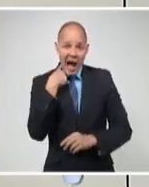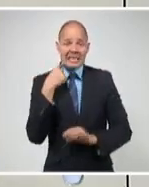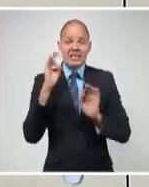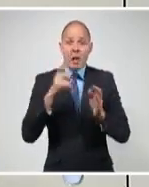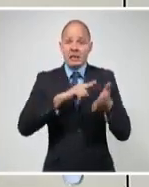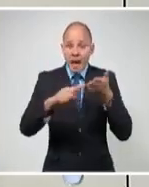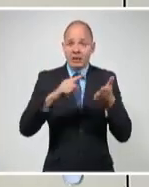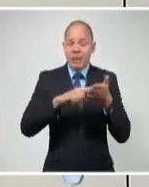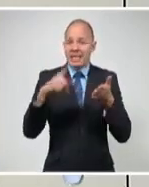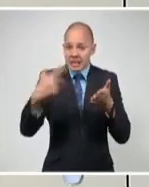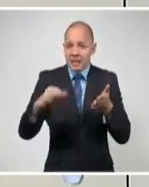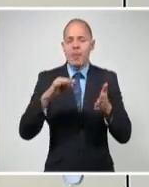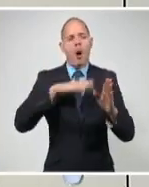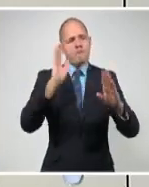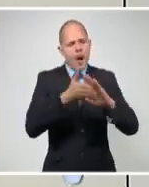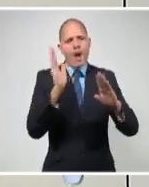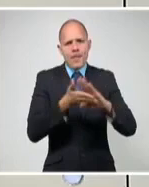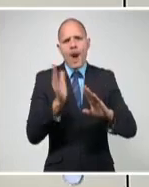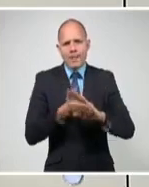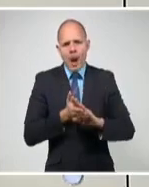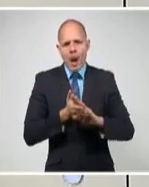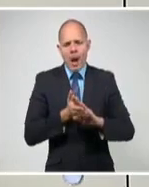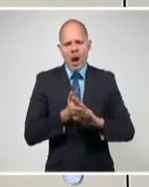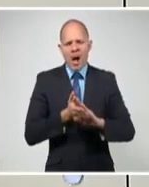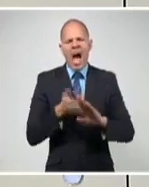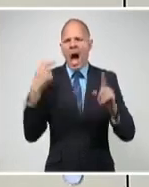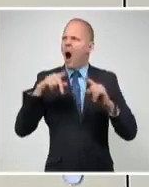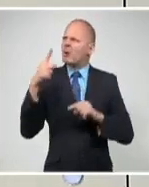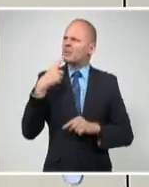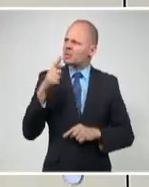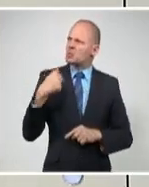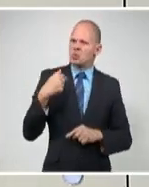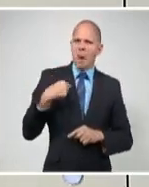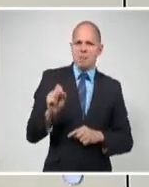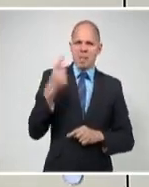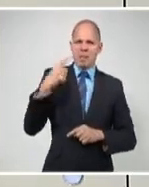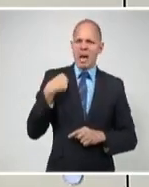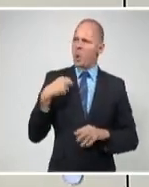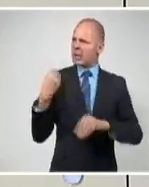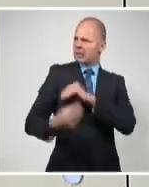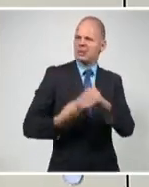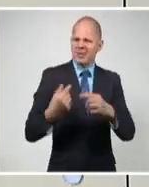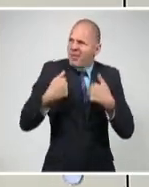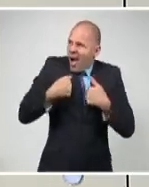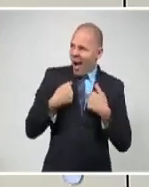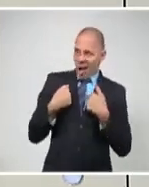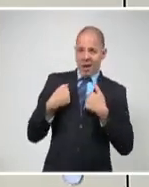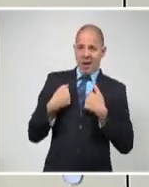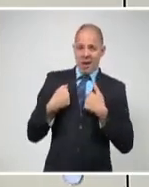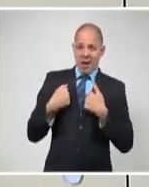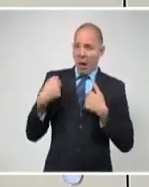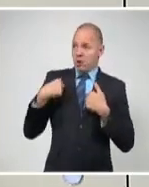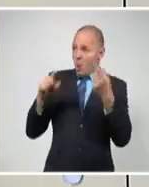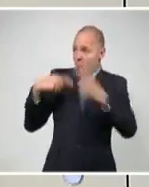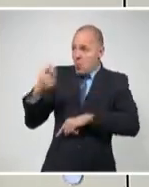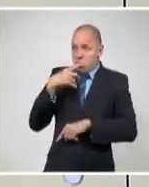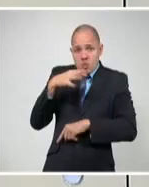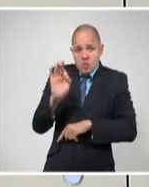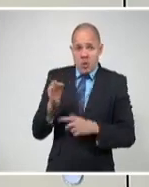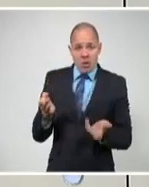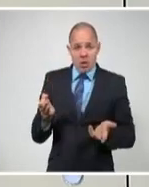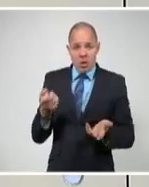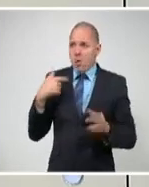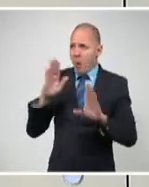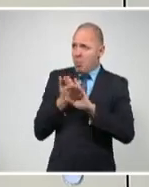es Cuba quien debe dar el primer paso. El país al que no dejan comprar en dólares, al que mantienen oprimido en un sistema de sanciones